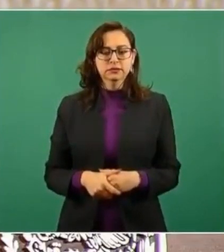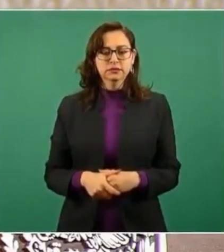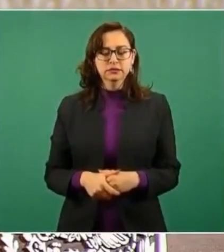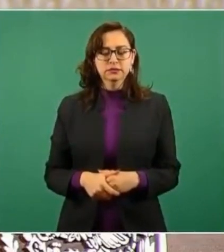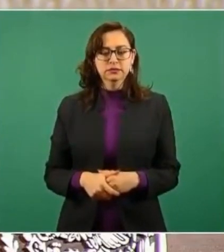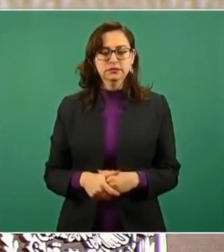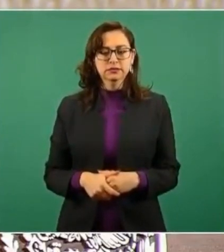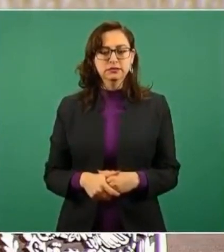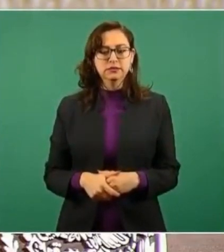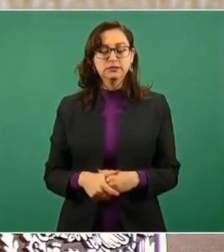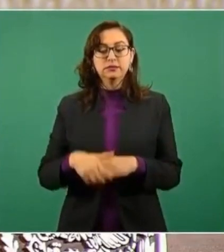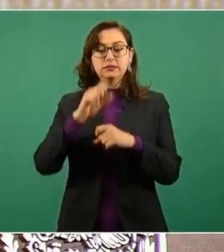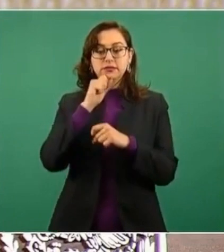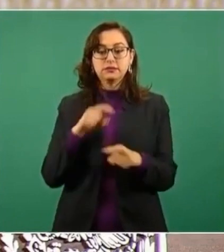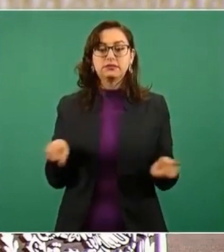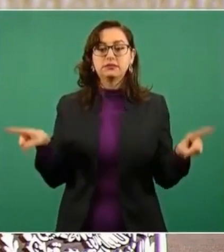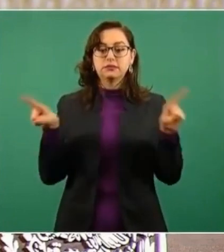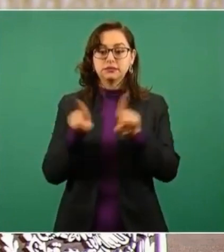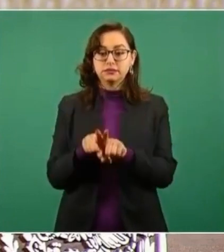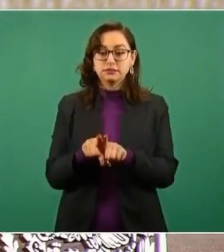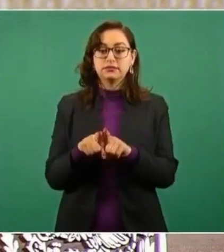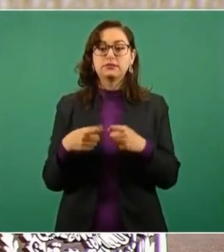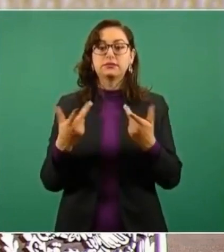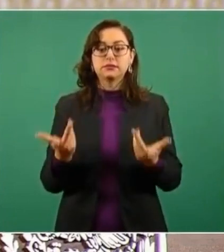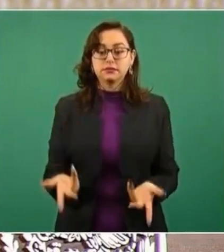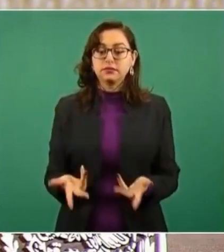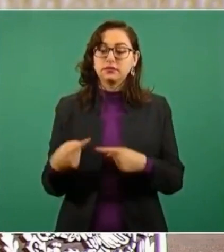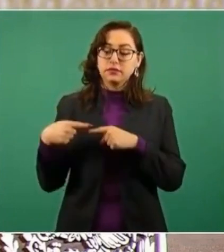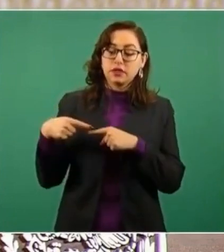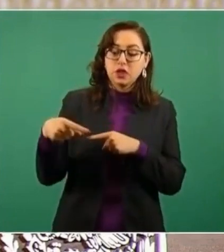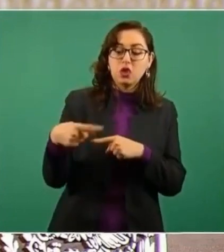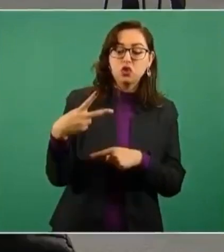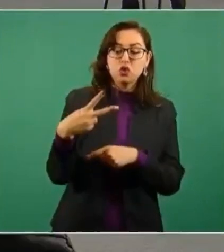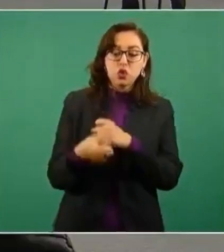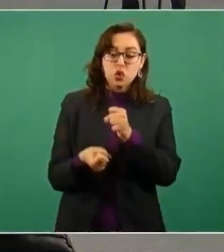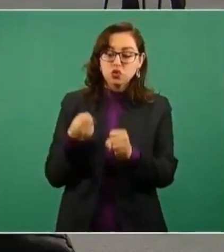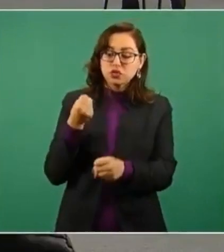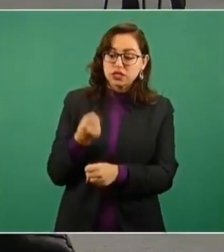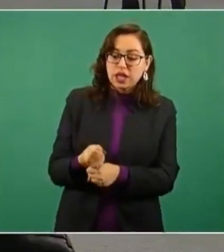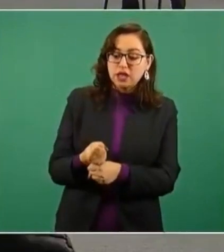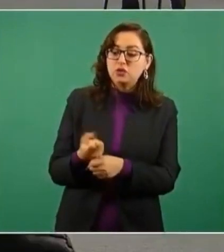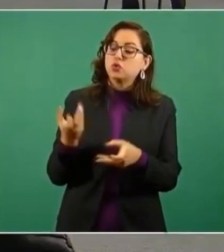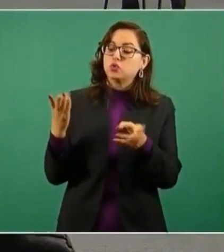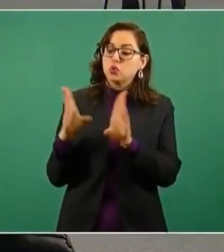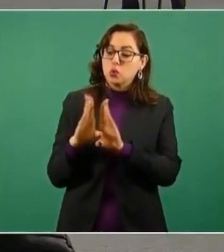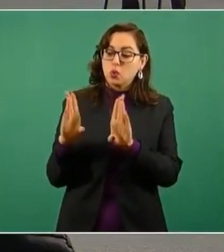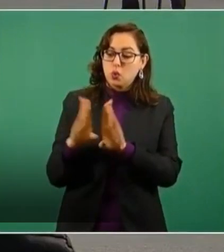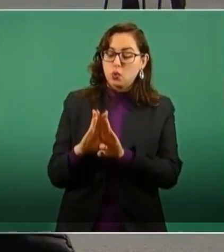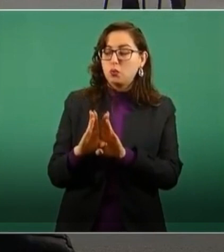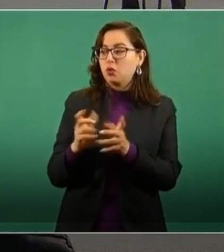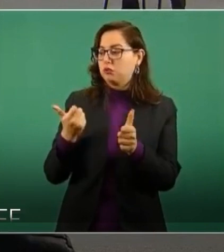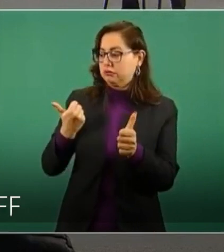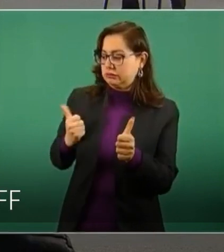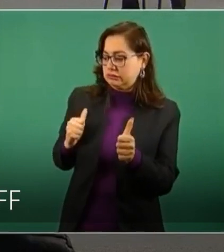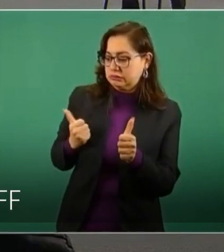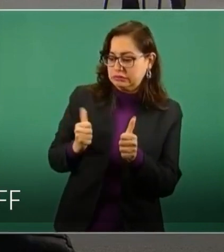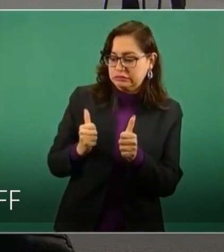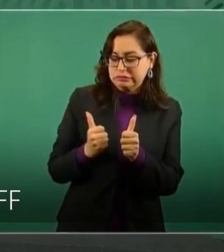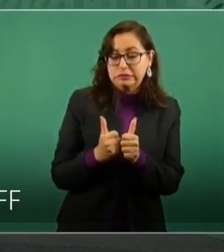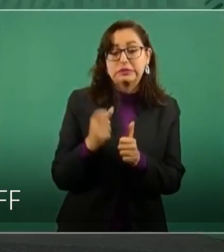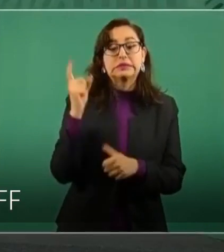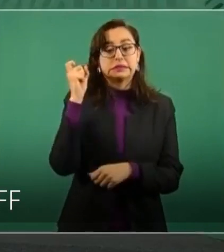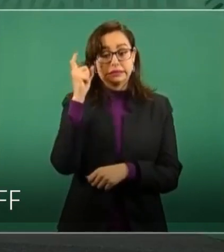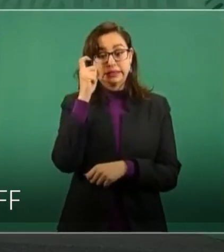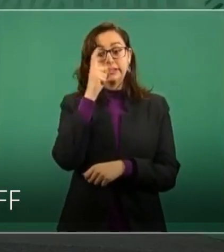valoración de los avances en infraestructura en dos años y de haber modificado la forma en que se atienden los desagos en este complejo rubro.